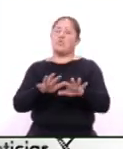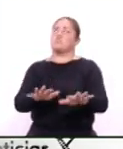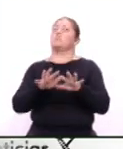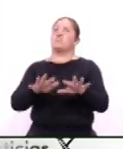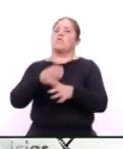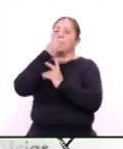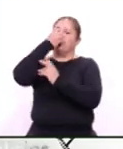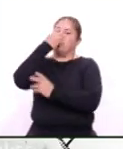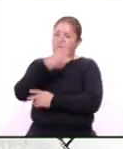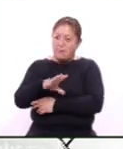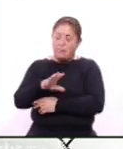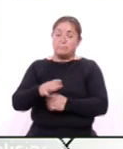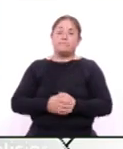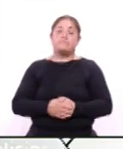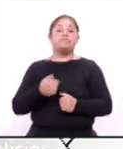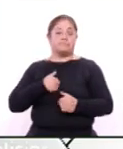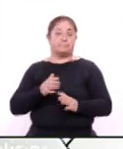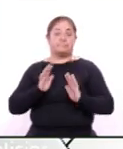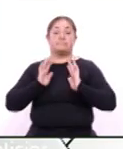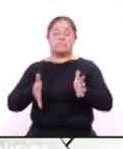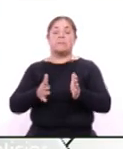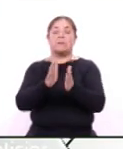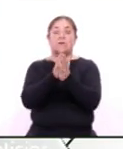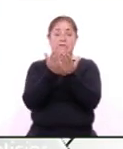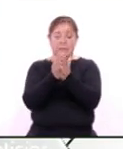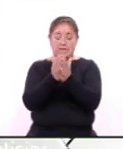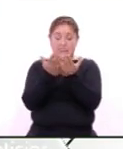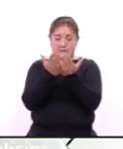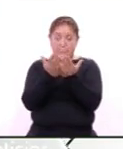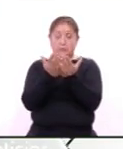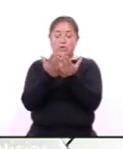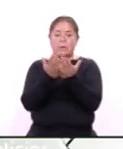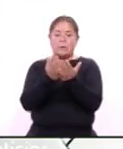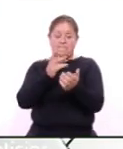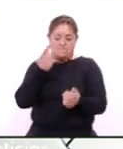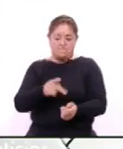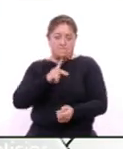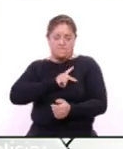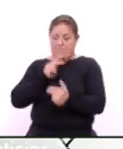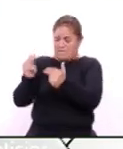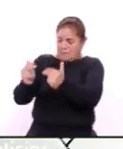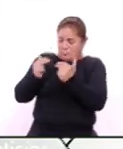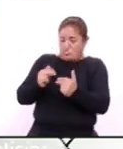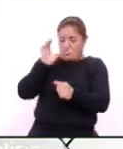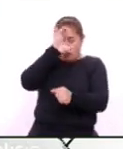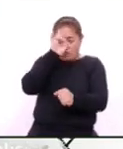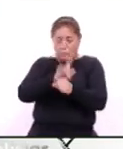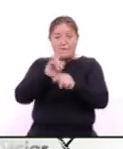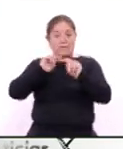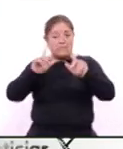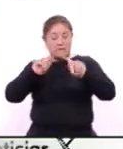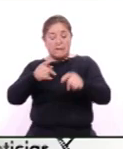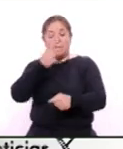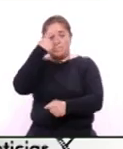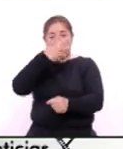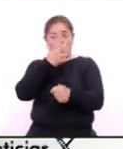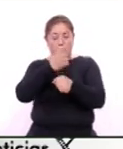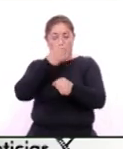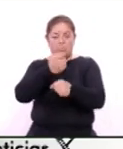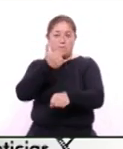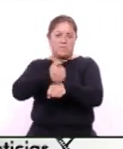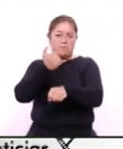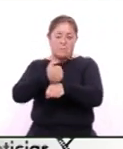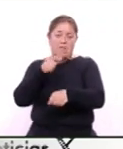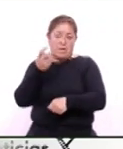ya lo hemos hecho en el libro de patrimonio cultural de Tlaxcala para cuarto de primaria 27 mil